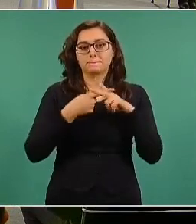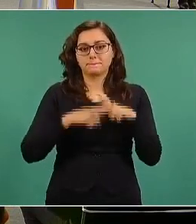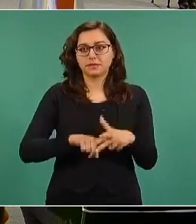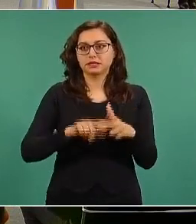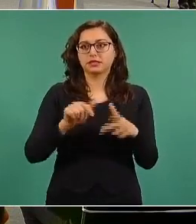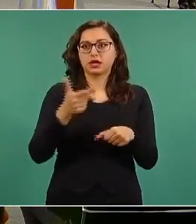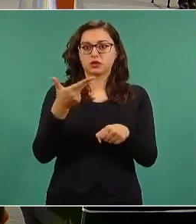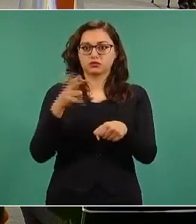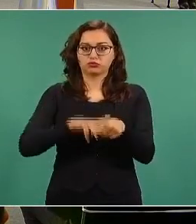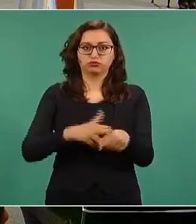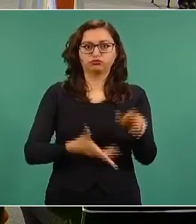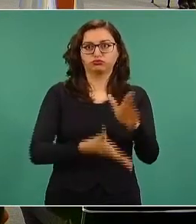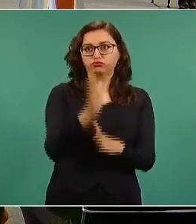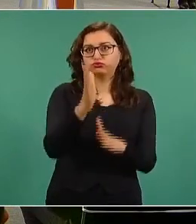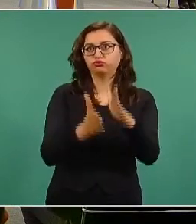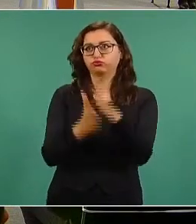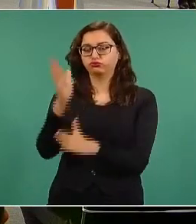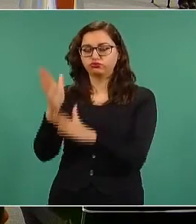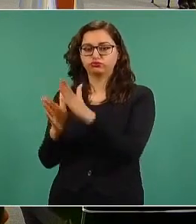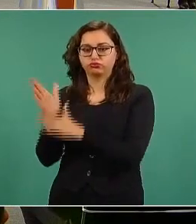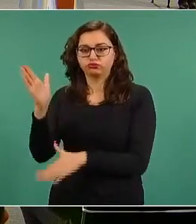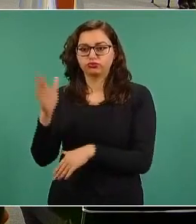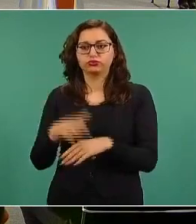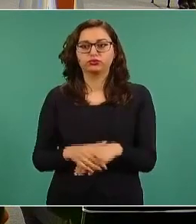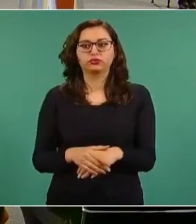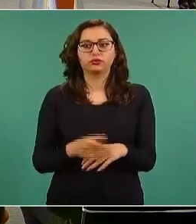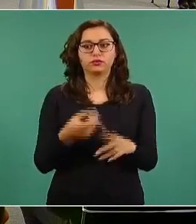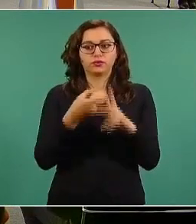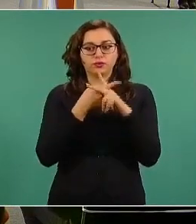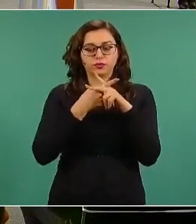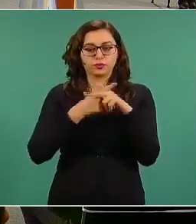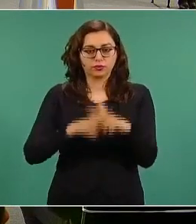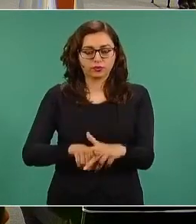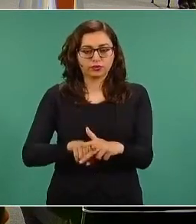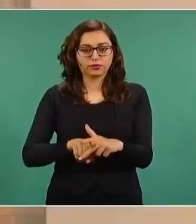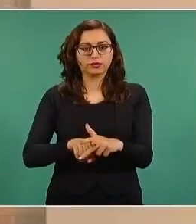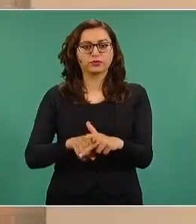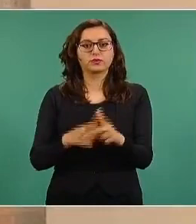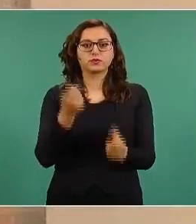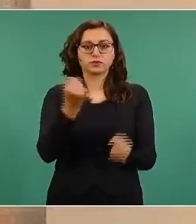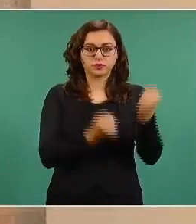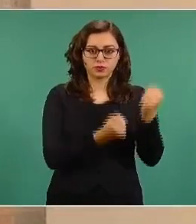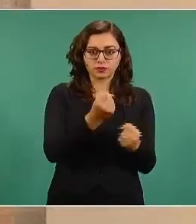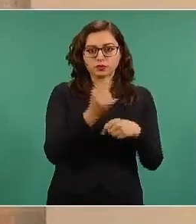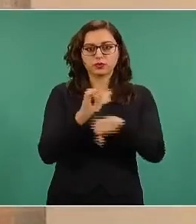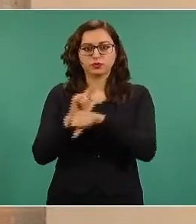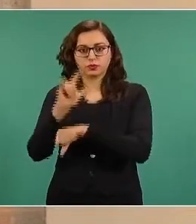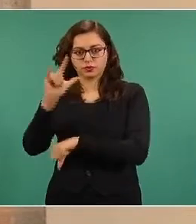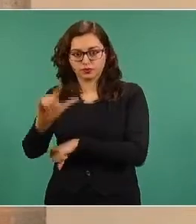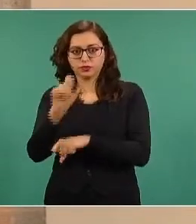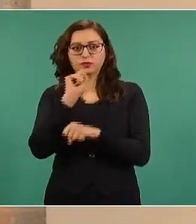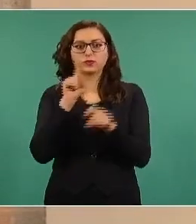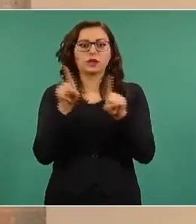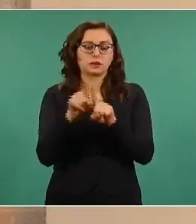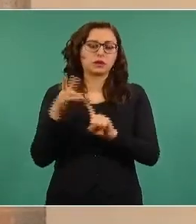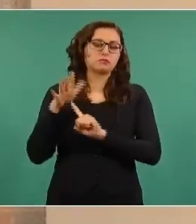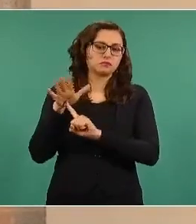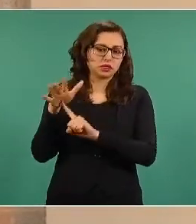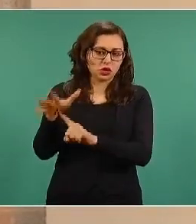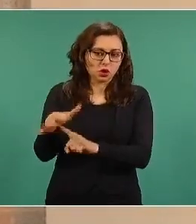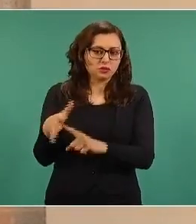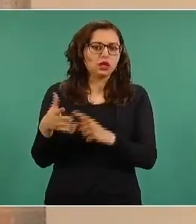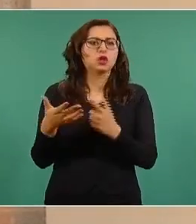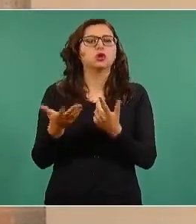hospitales. De Saltillo inician rutas terrestres y rutas aéreas. Hay rutas que van